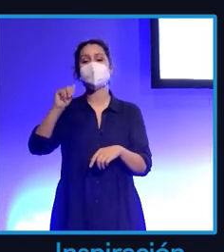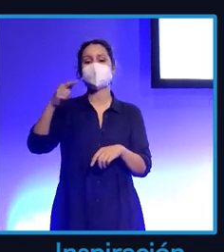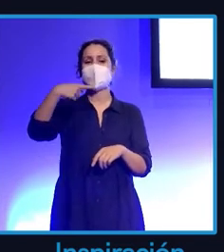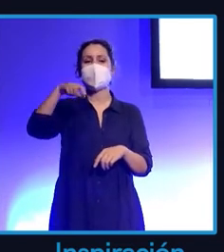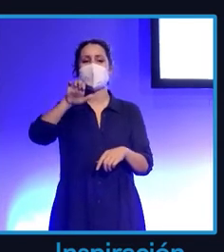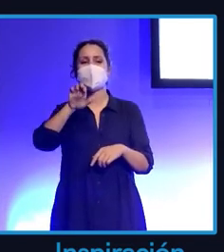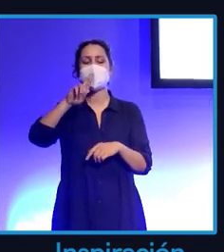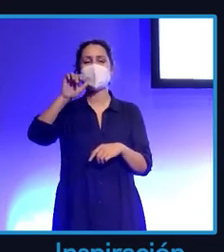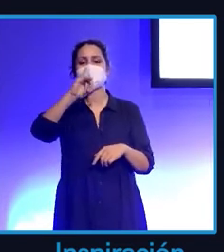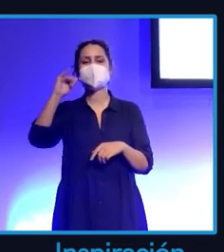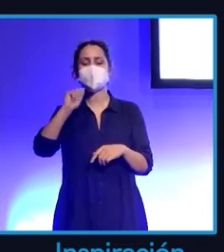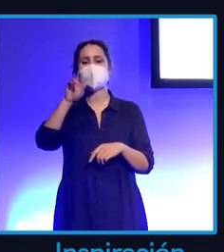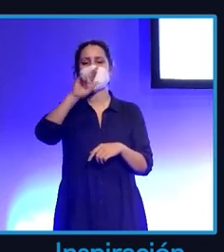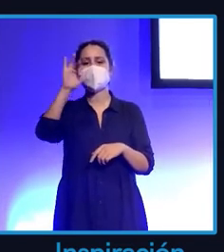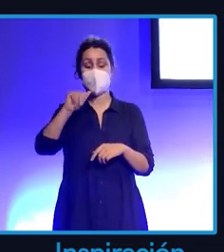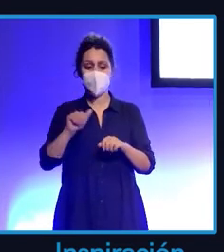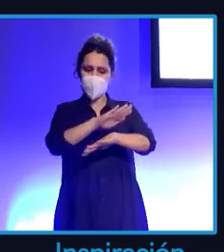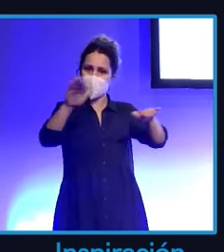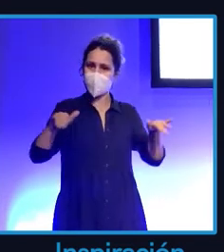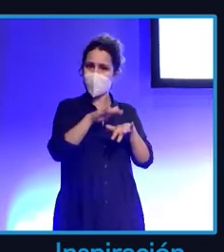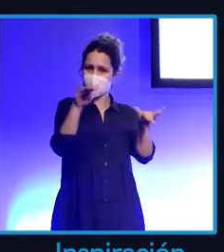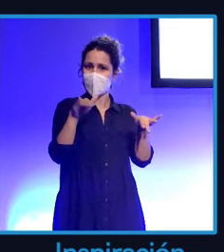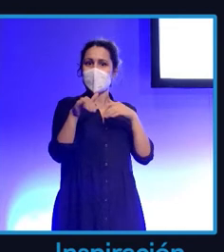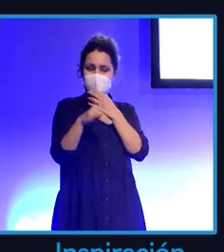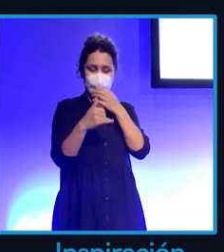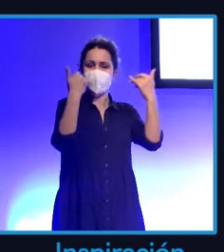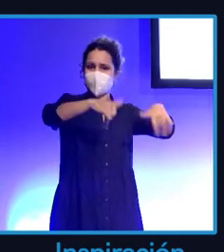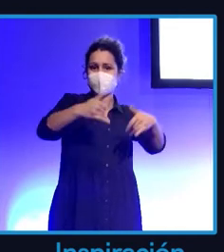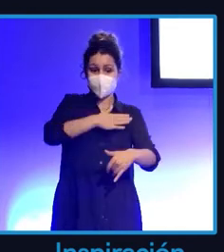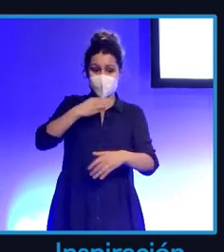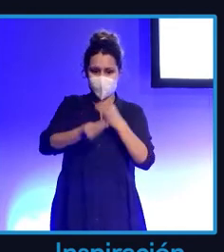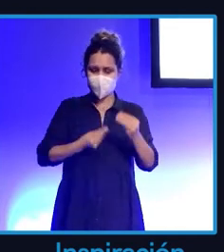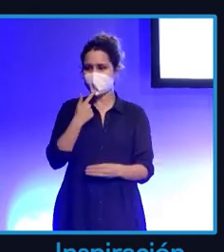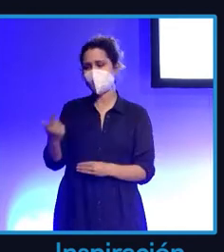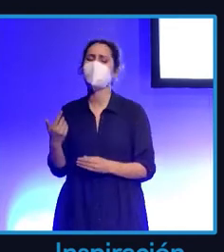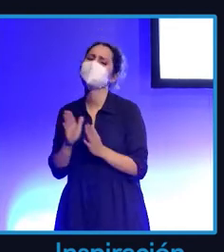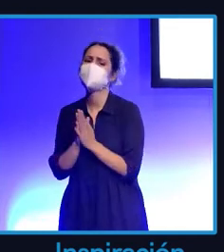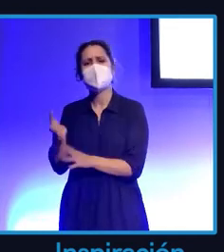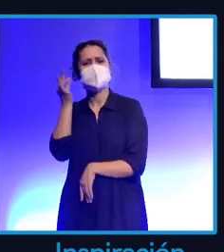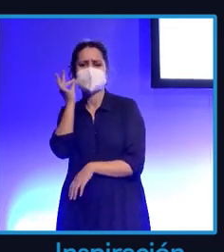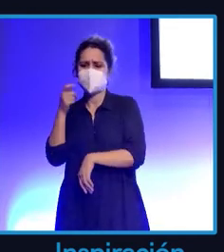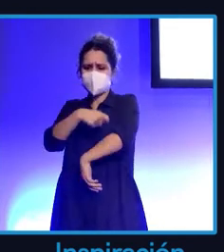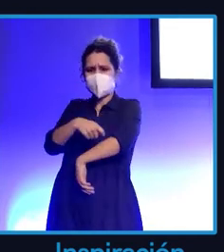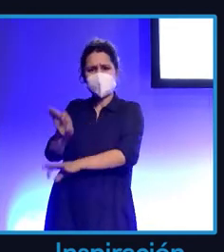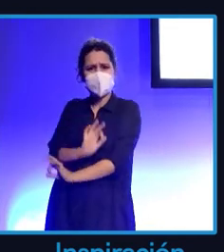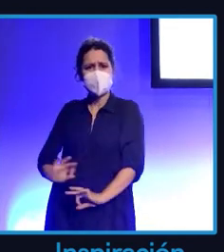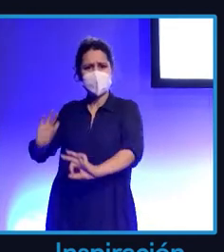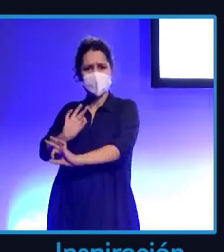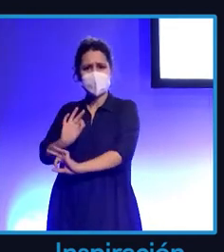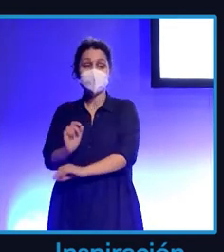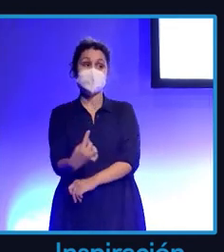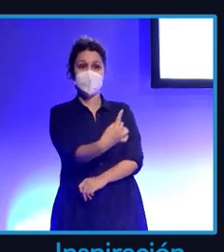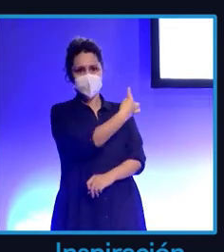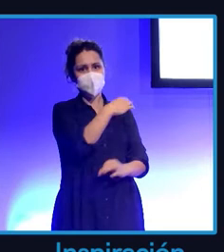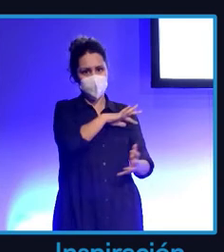y le dice, oye chicas, es que no estoy depilada. Cuántas, bueno, independientemente de la controversia que generó este anuncio en